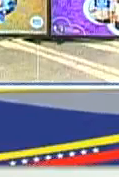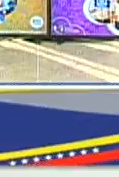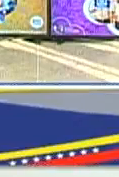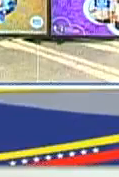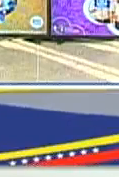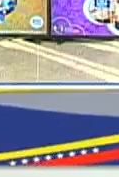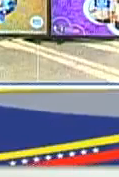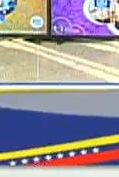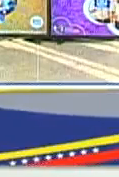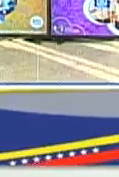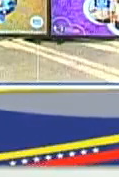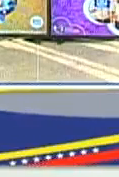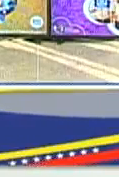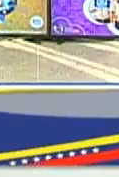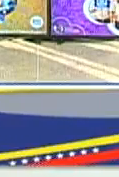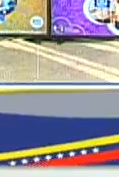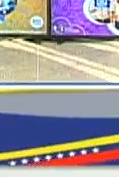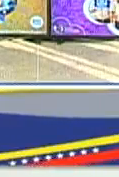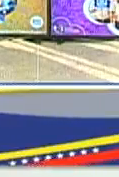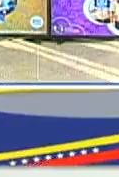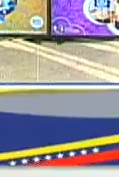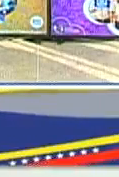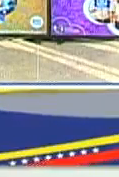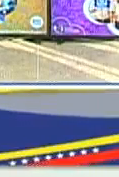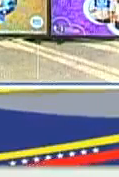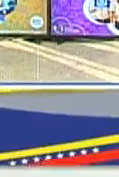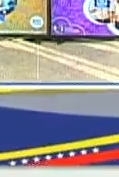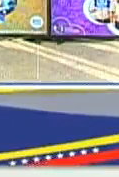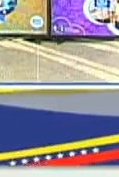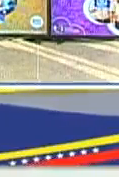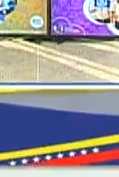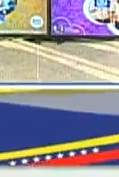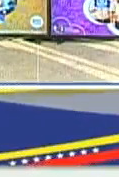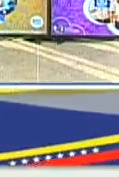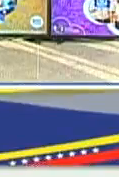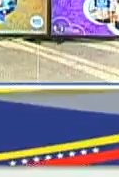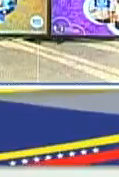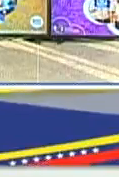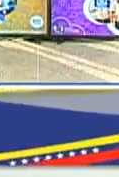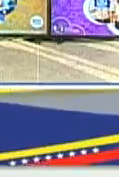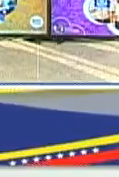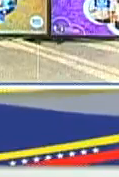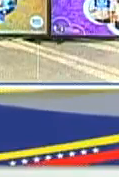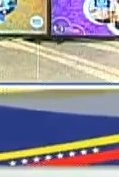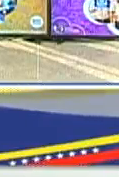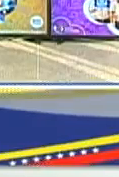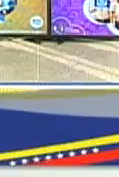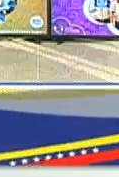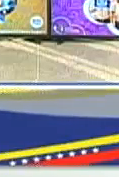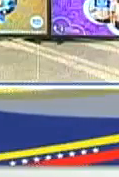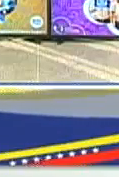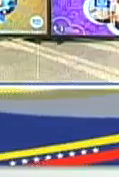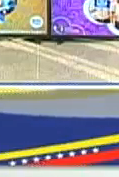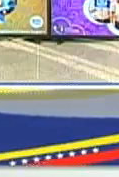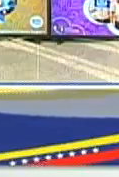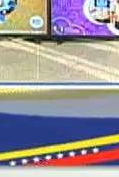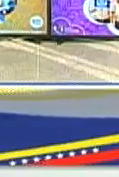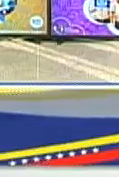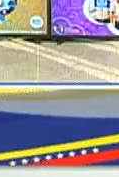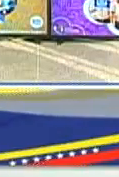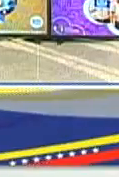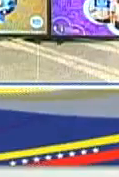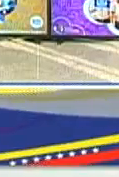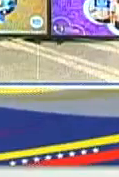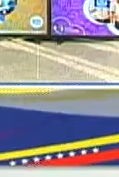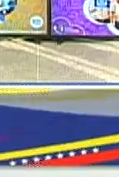¿dónde es el epicentro de la vacunación para los niños y niñas mayores de dos años y para la juventud de